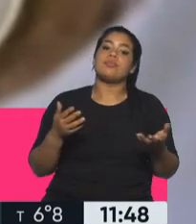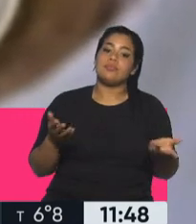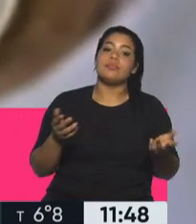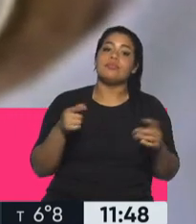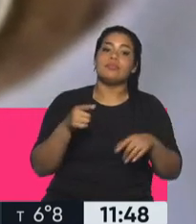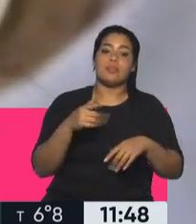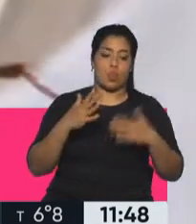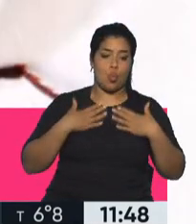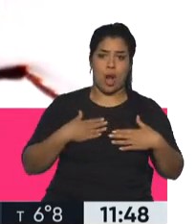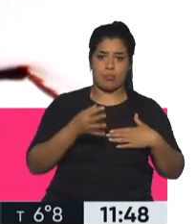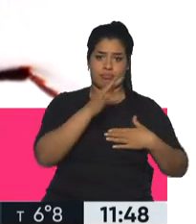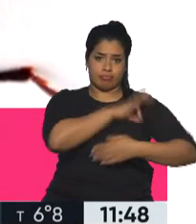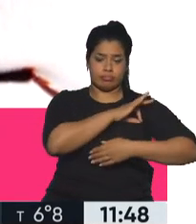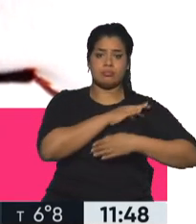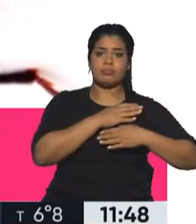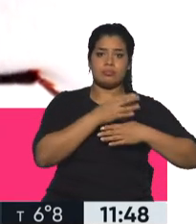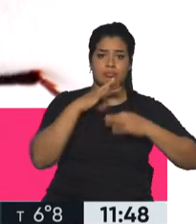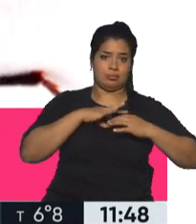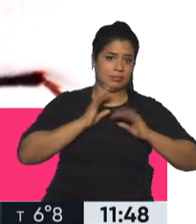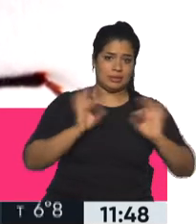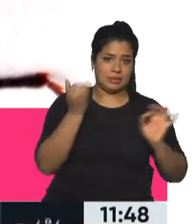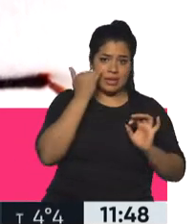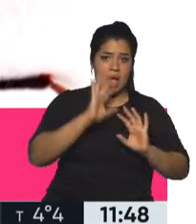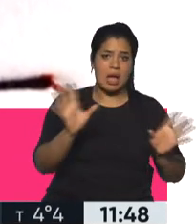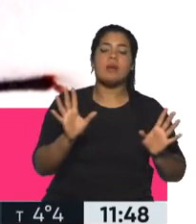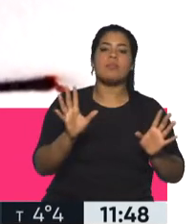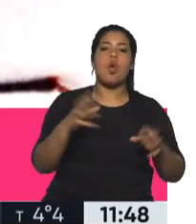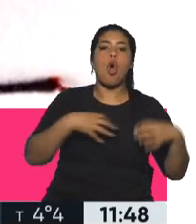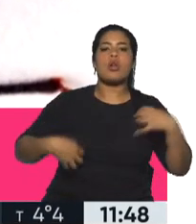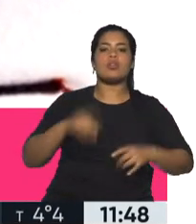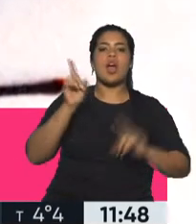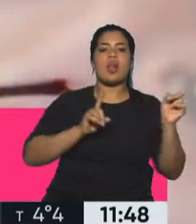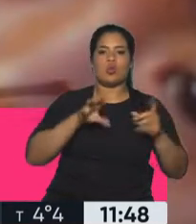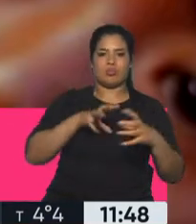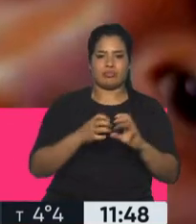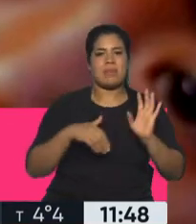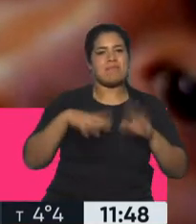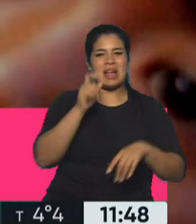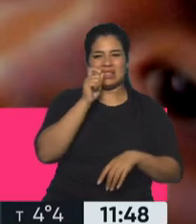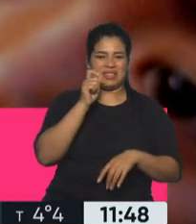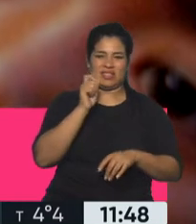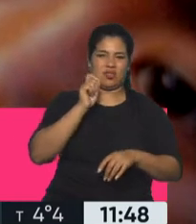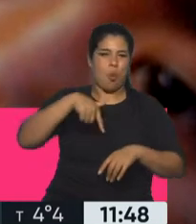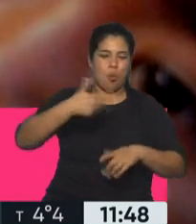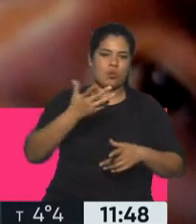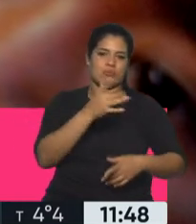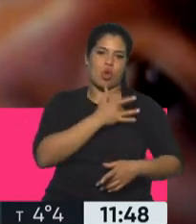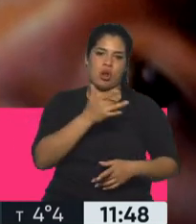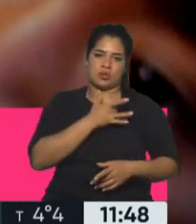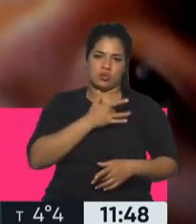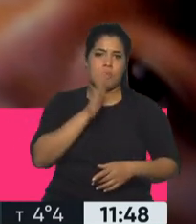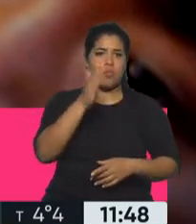una vez en nuestro cuerpo, elige algunos órganos preferentemente. El más común es el corazón. Mira. Entonces, puede causar daños